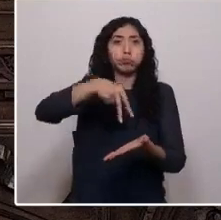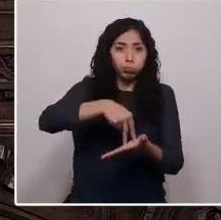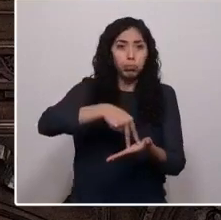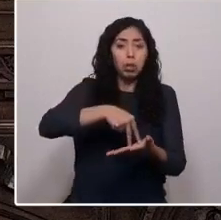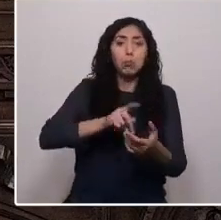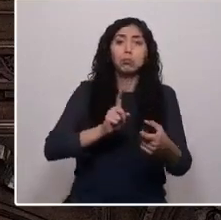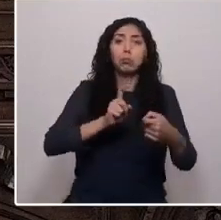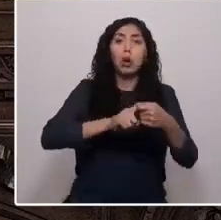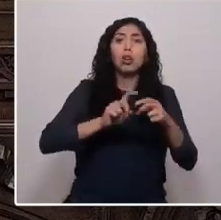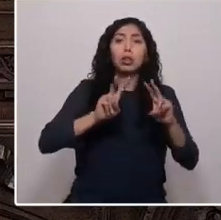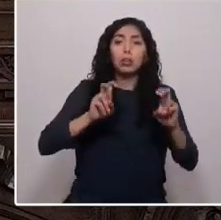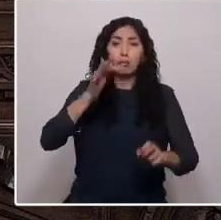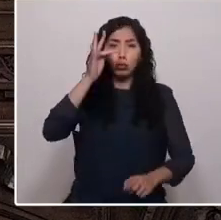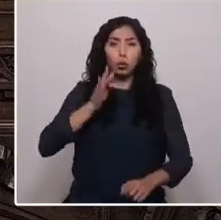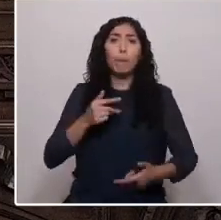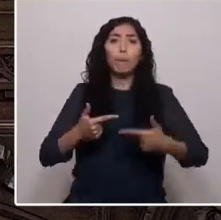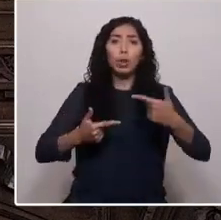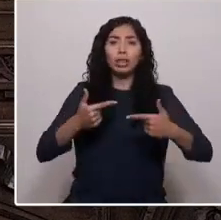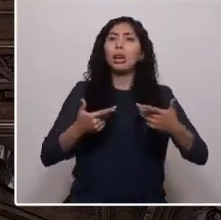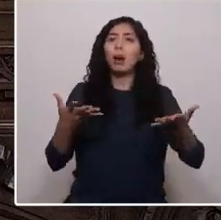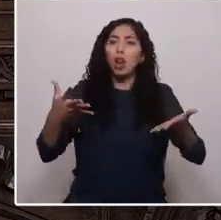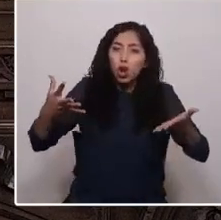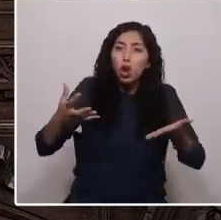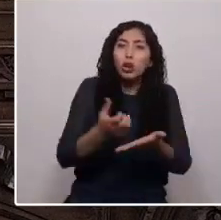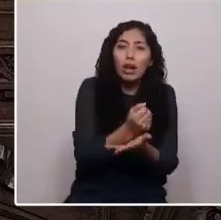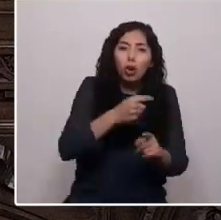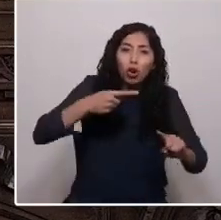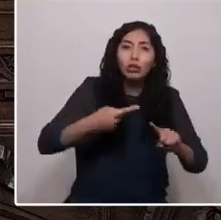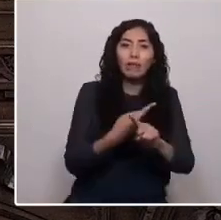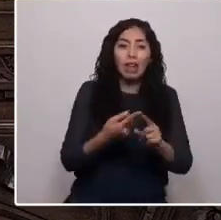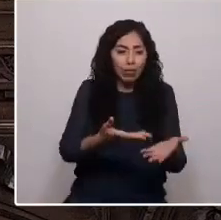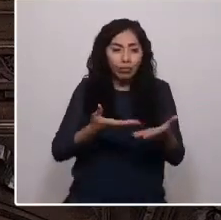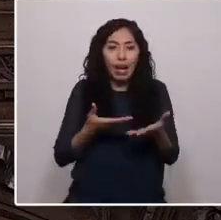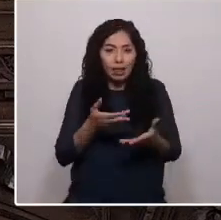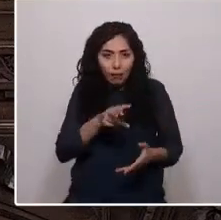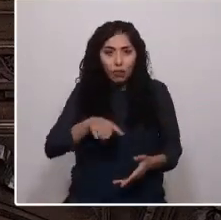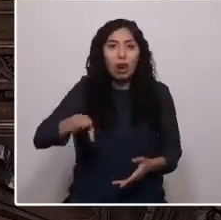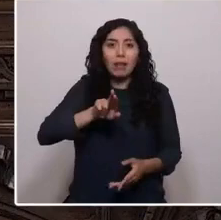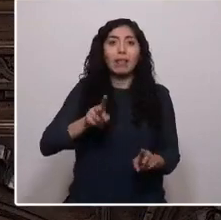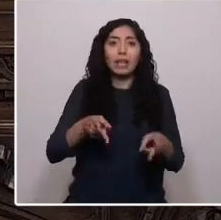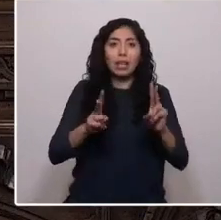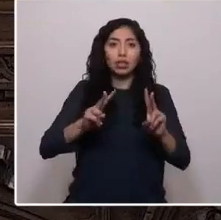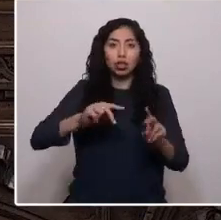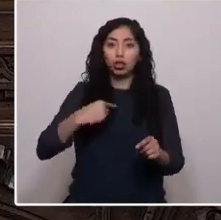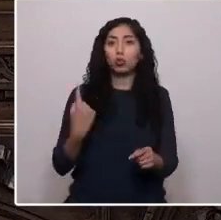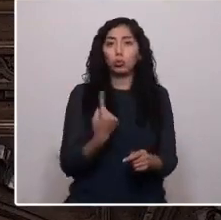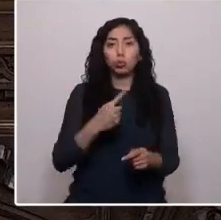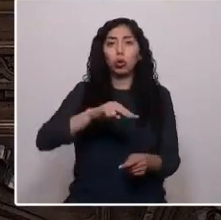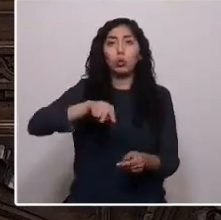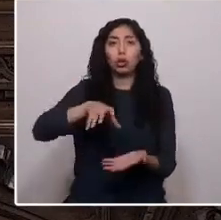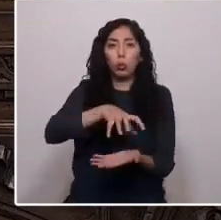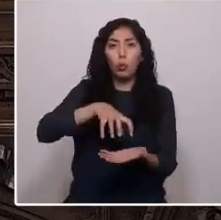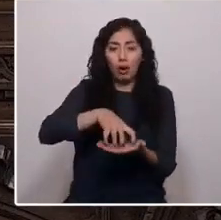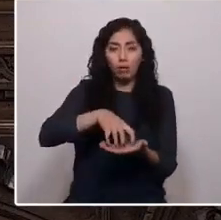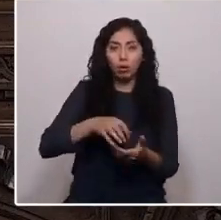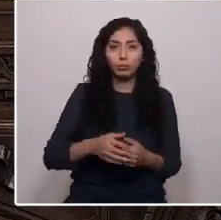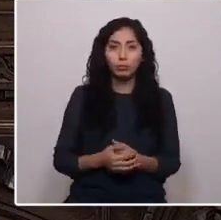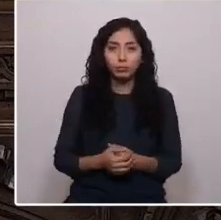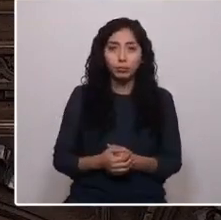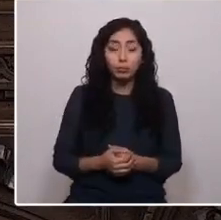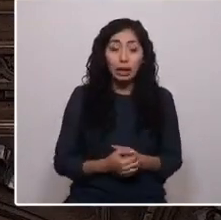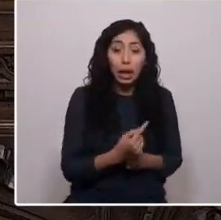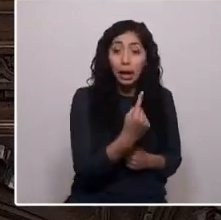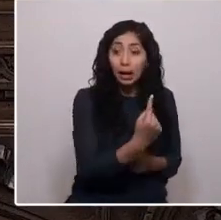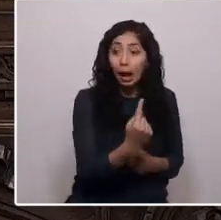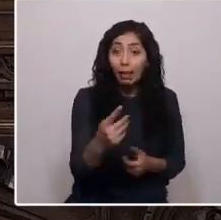para luchar por conseguir la reivindicación de nuestros derechos y de nuestro pueblo. Si bien en cada pueblo tienen